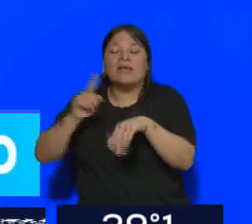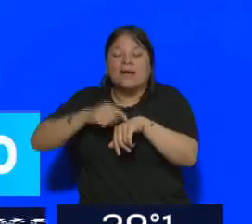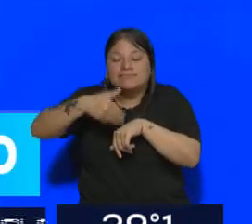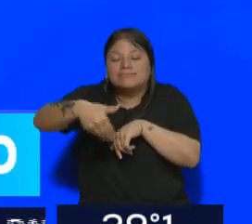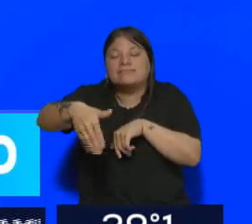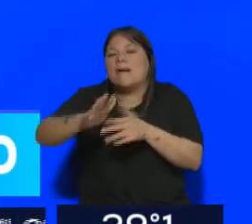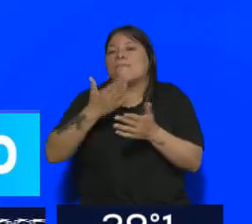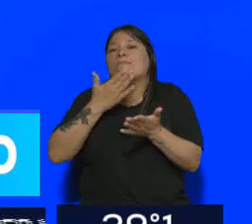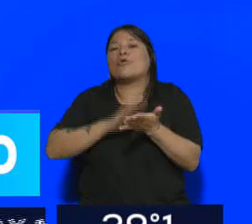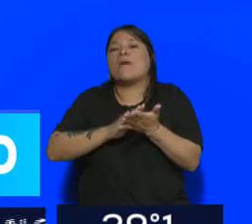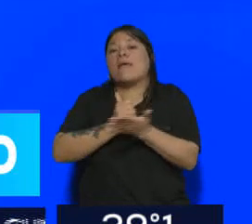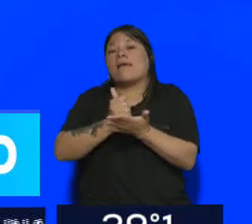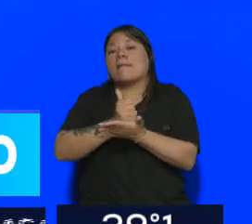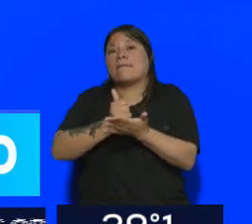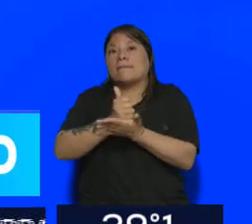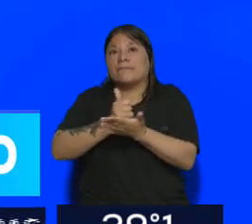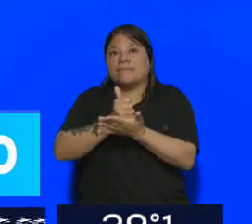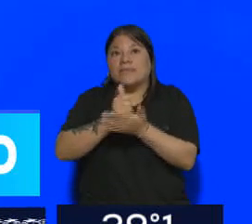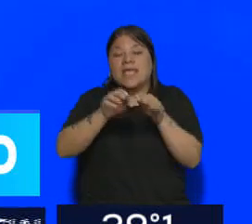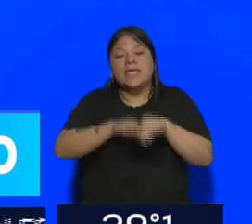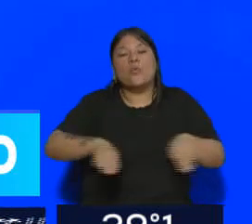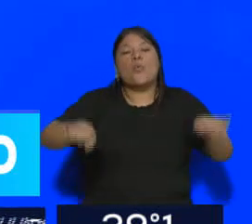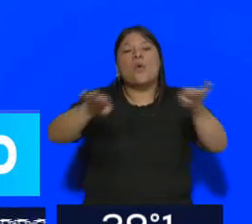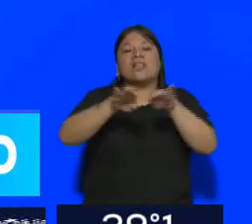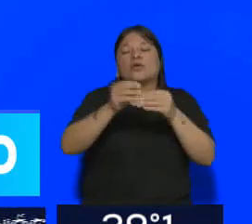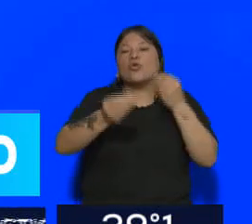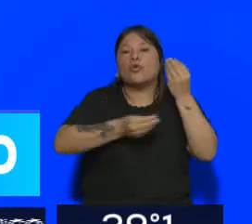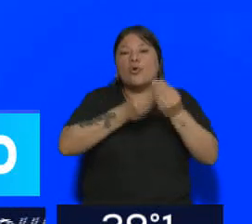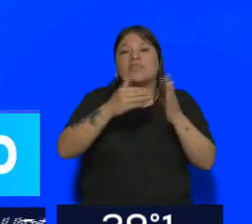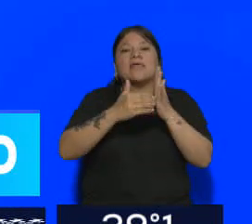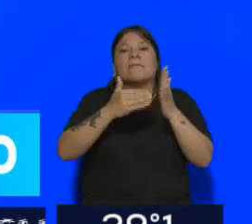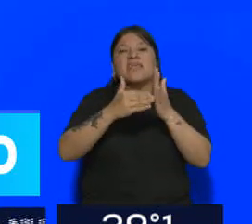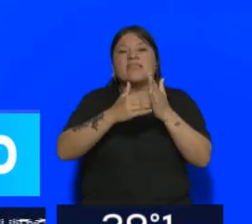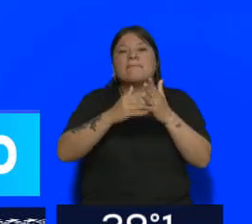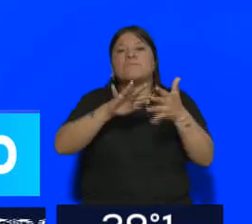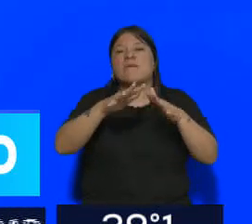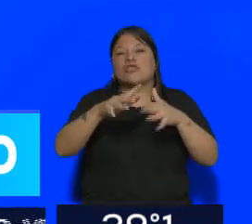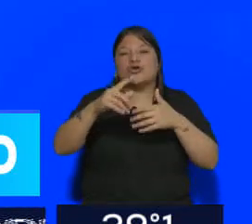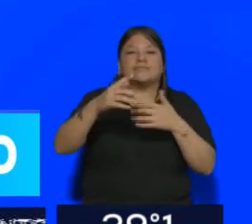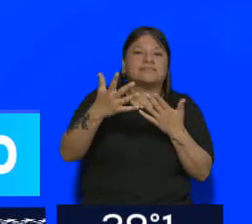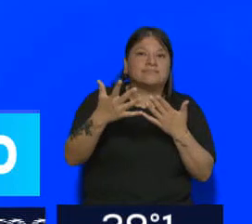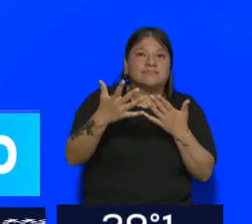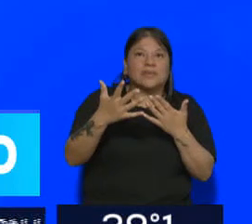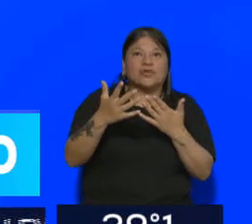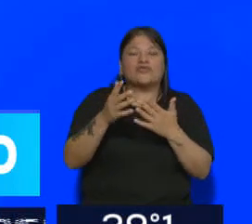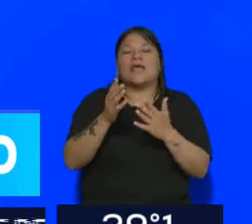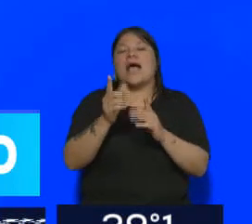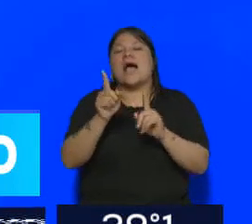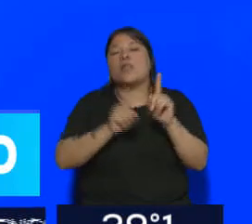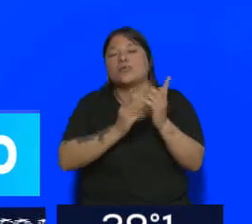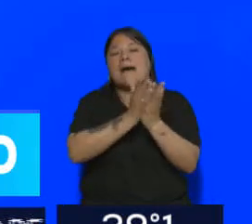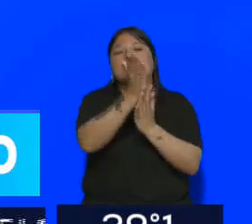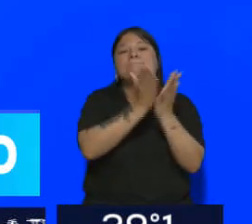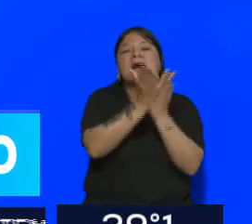en adelante para ellos la condición de igualdad está dada con el promedio por eso te digo que toman ciertos espacios curriculares